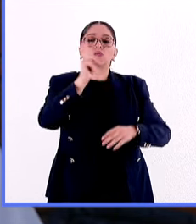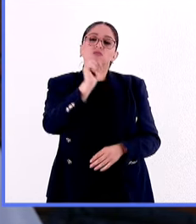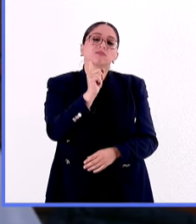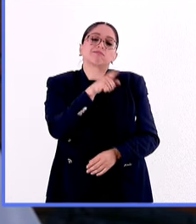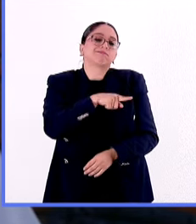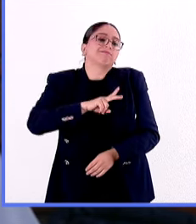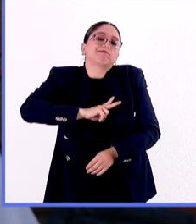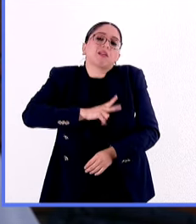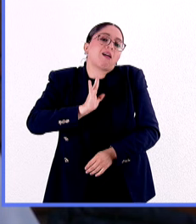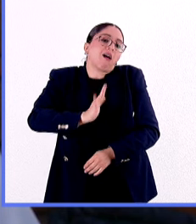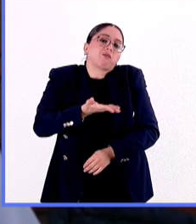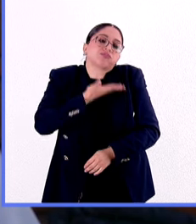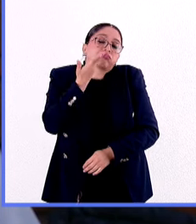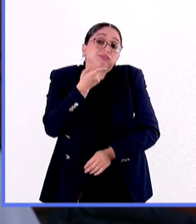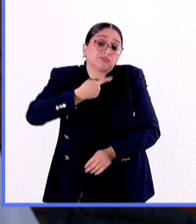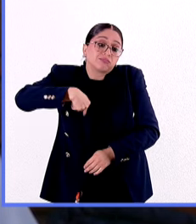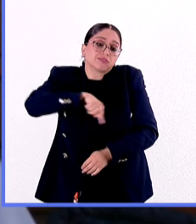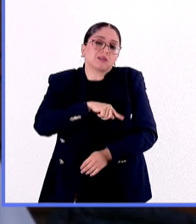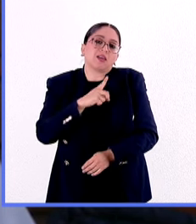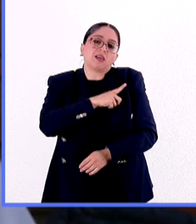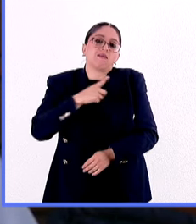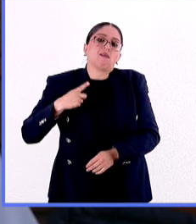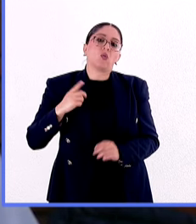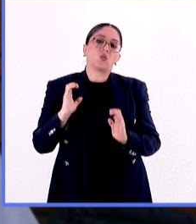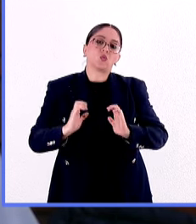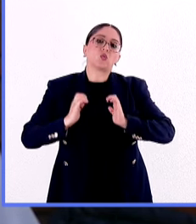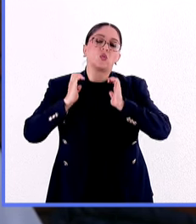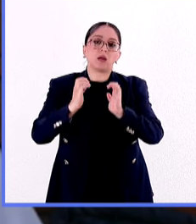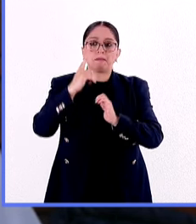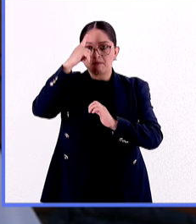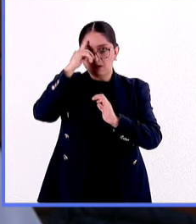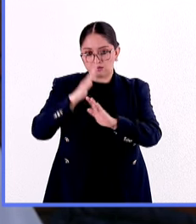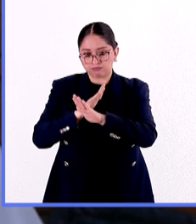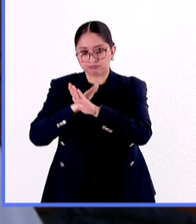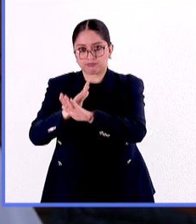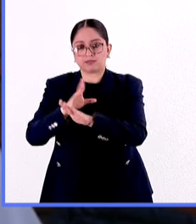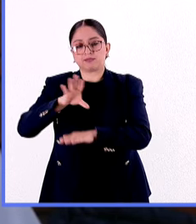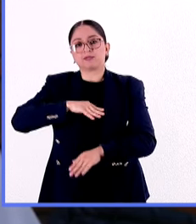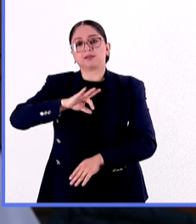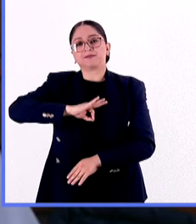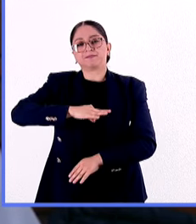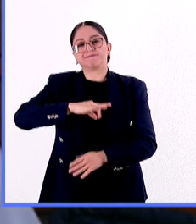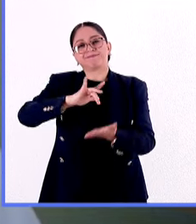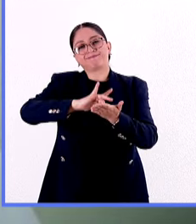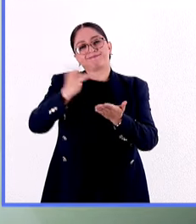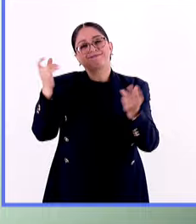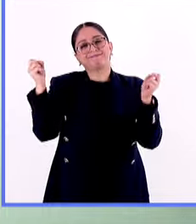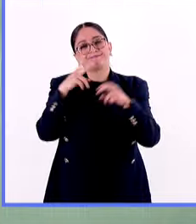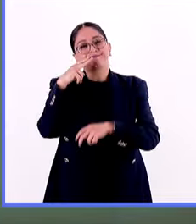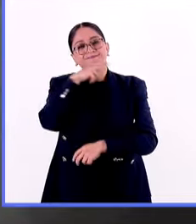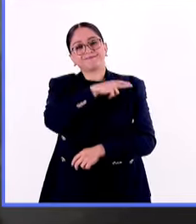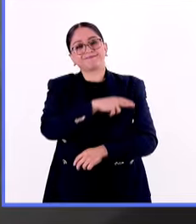nosotros y debemos cuidarnos para evitar infecciones. Gracias. Hasta luego.